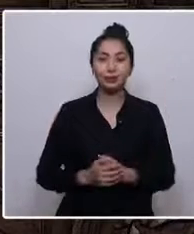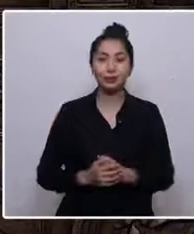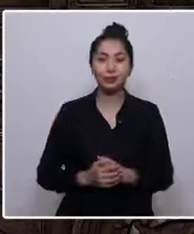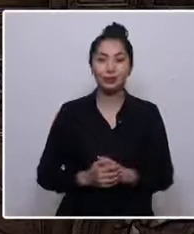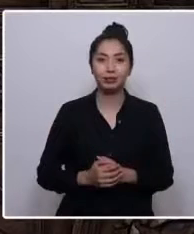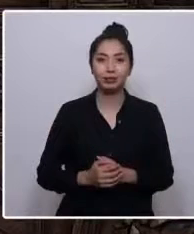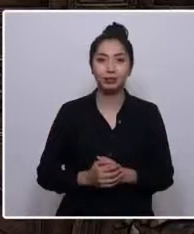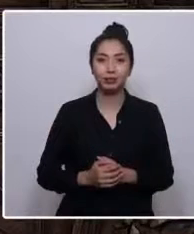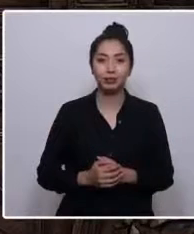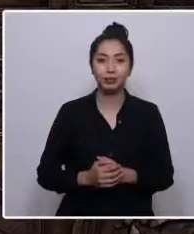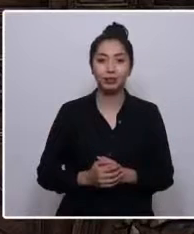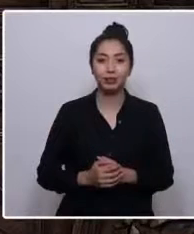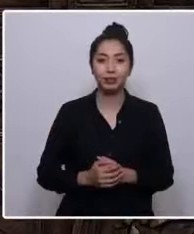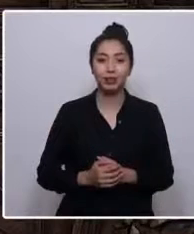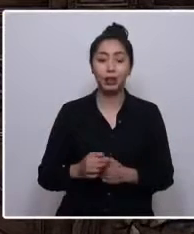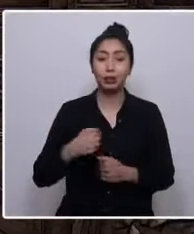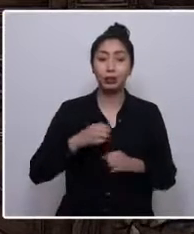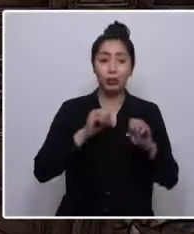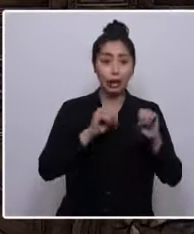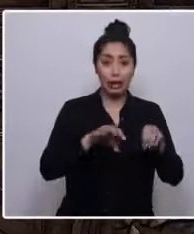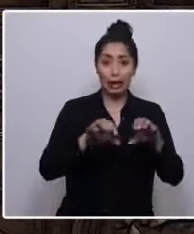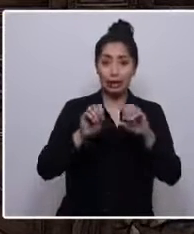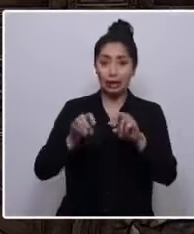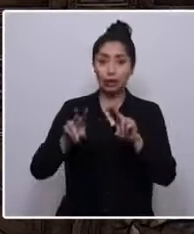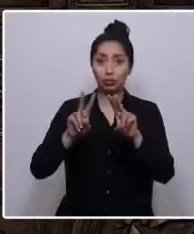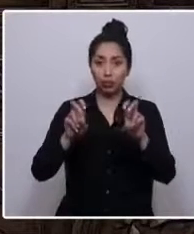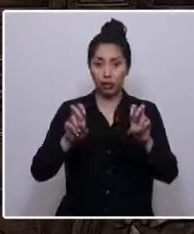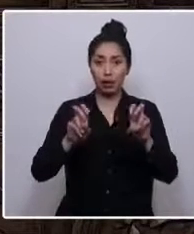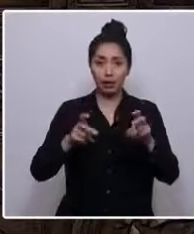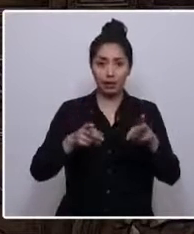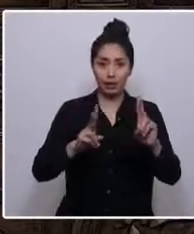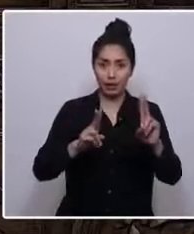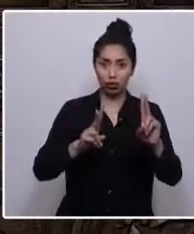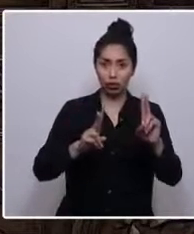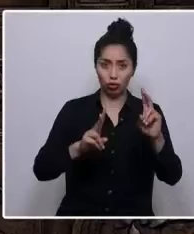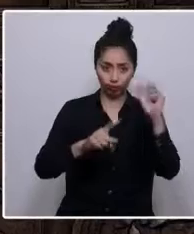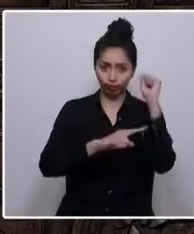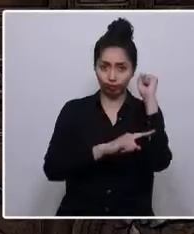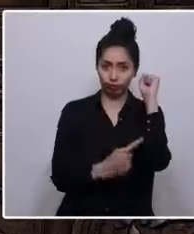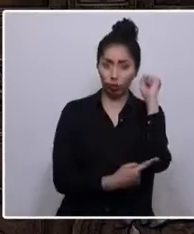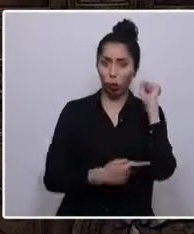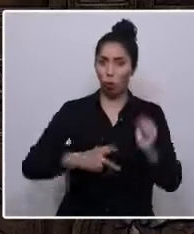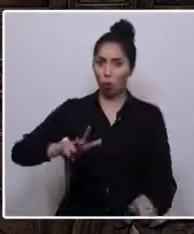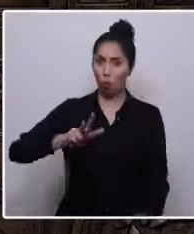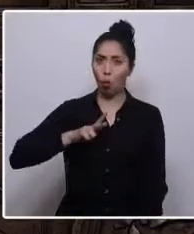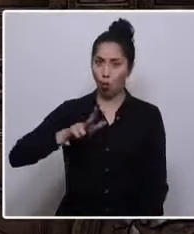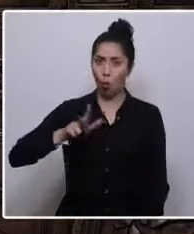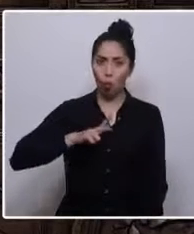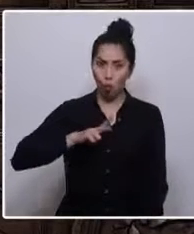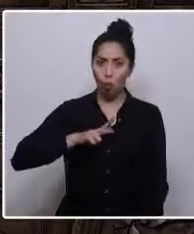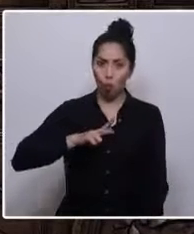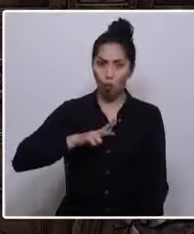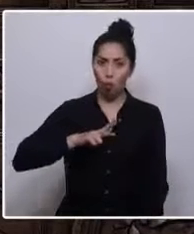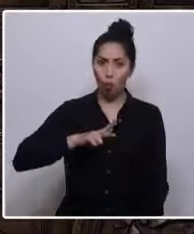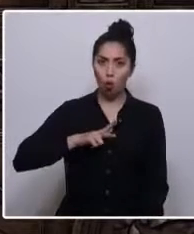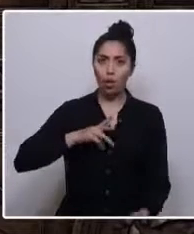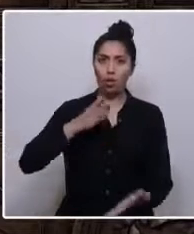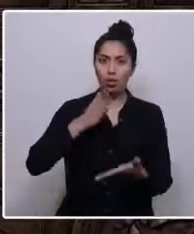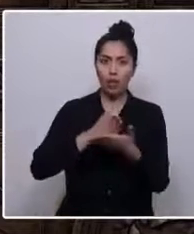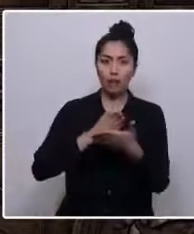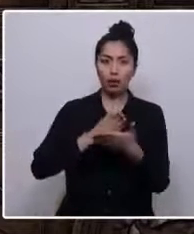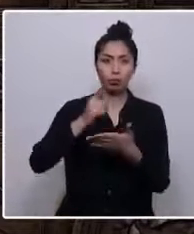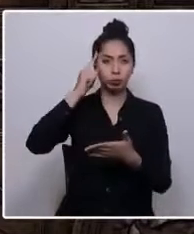Enseño derecho, una disciplina excesivamente formal cuyo parámetro es la racionalidad, nos han dicho,